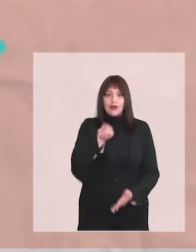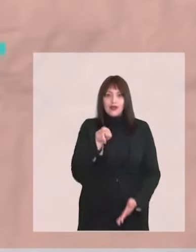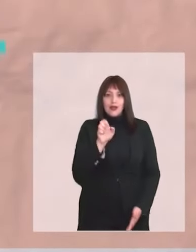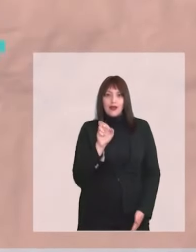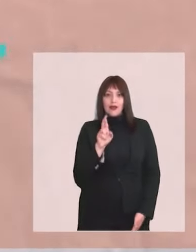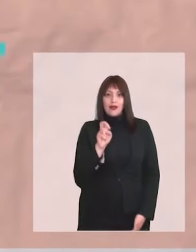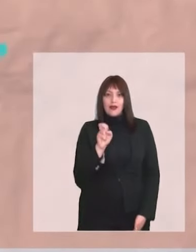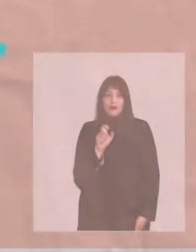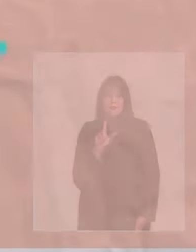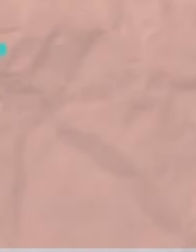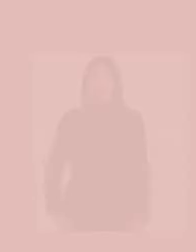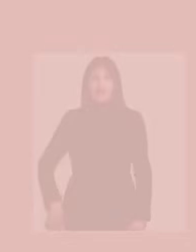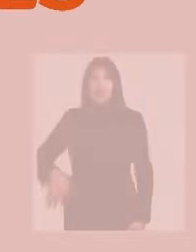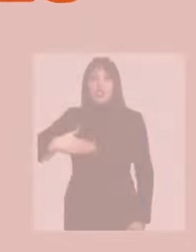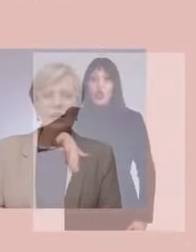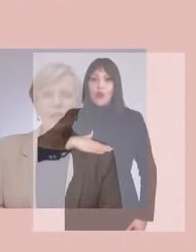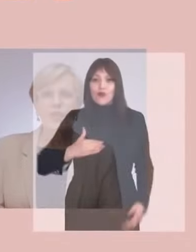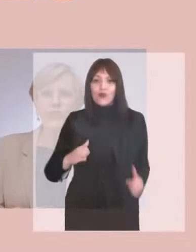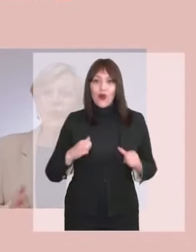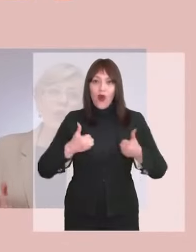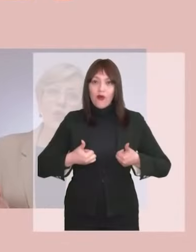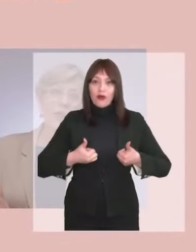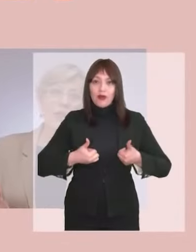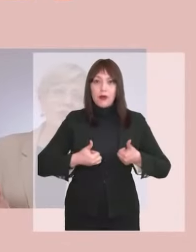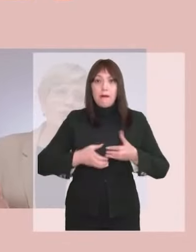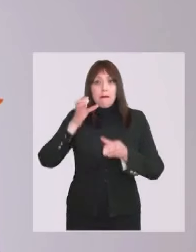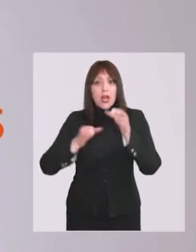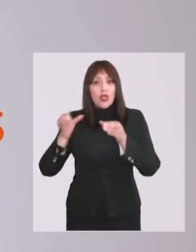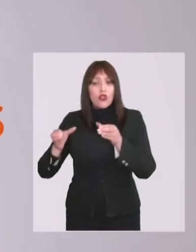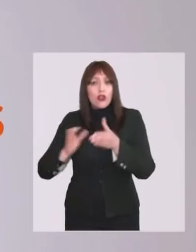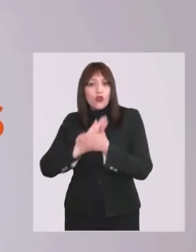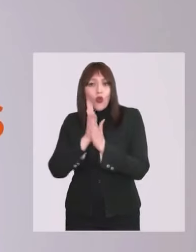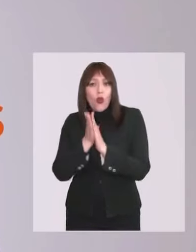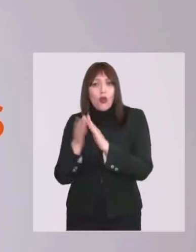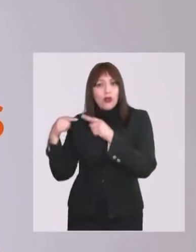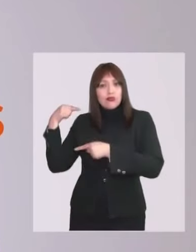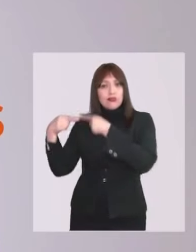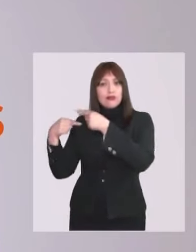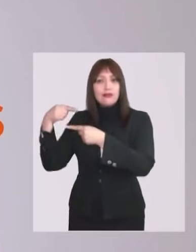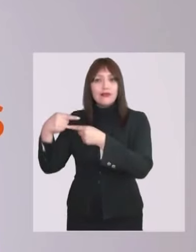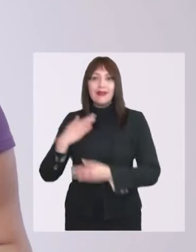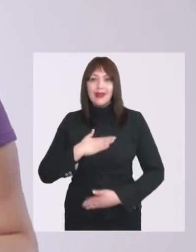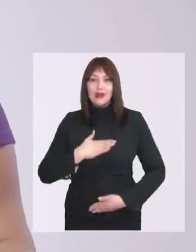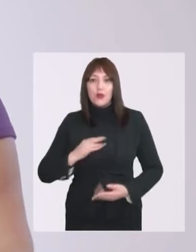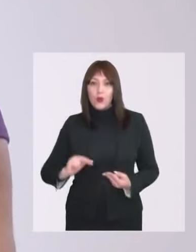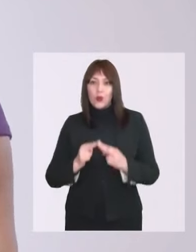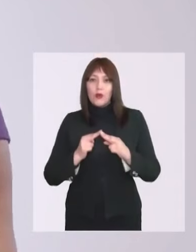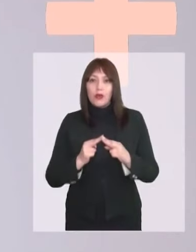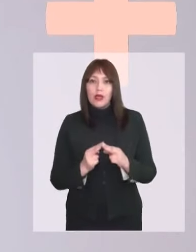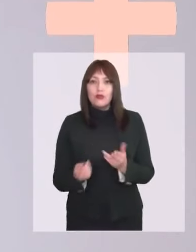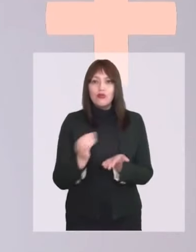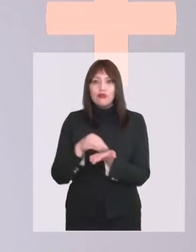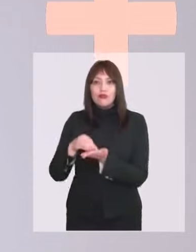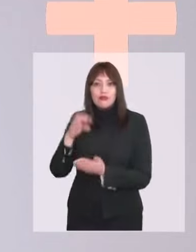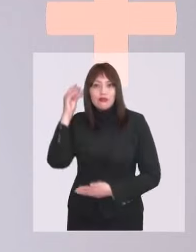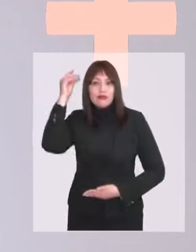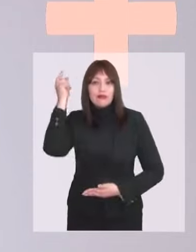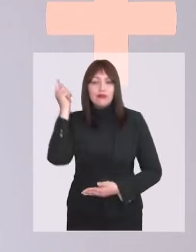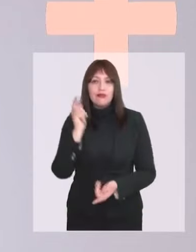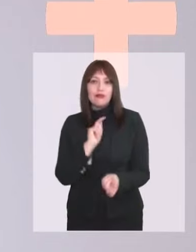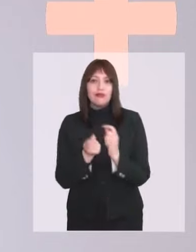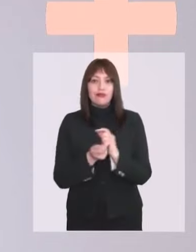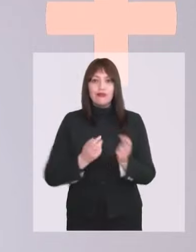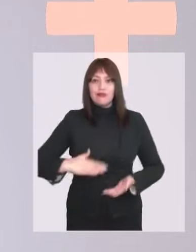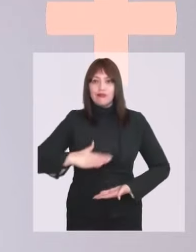aportes.cervel.cl Somos jóvenes. Personas de todas las generaciones. Y queremos construir sumando ideas que